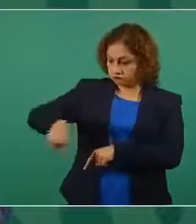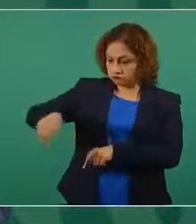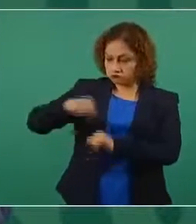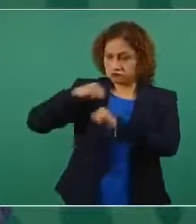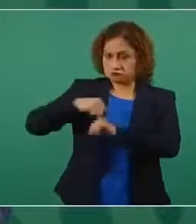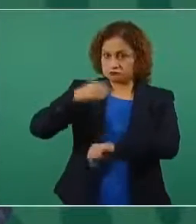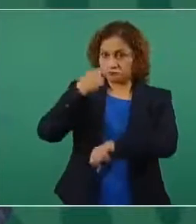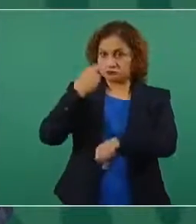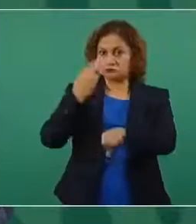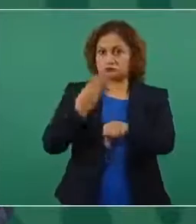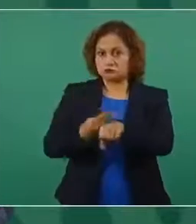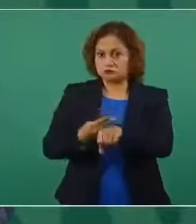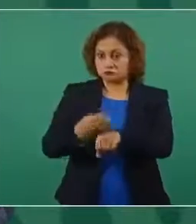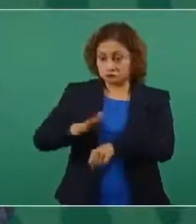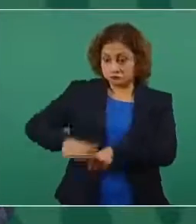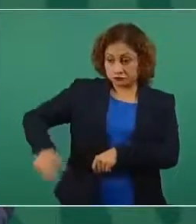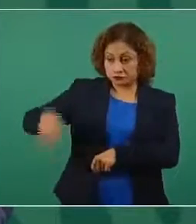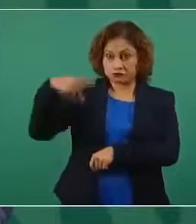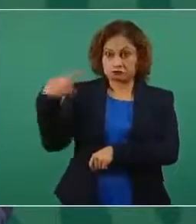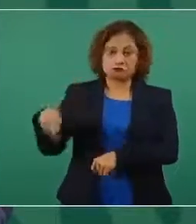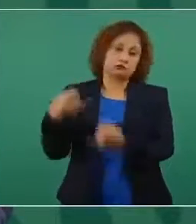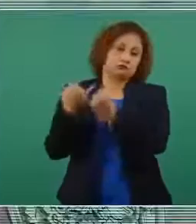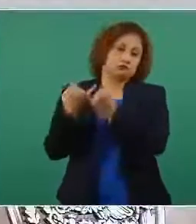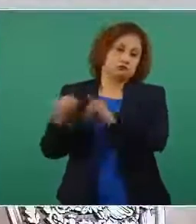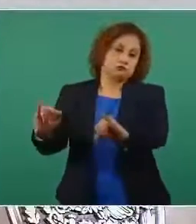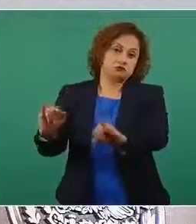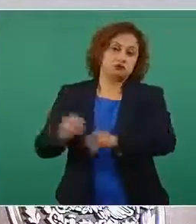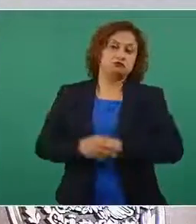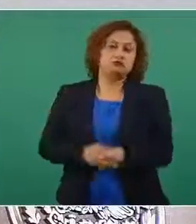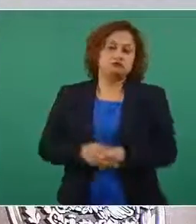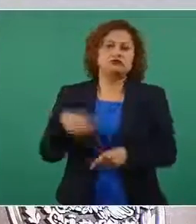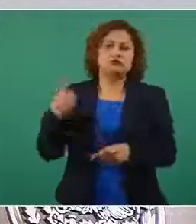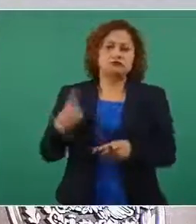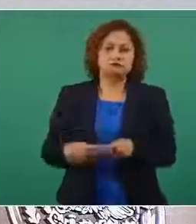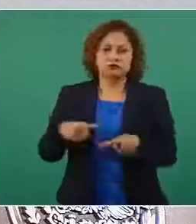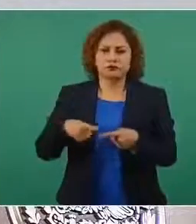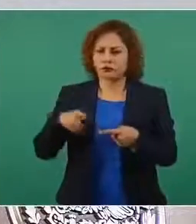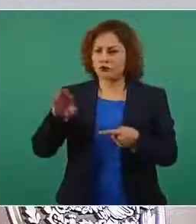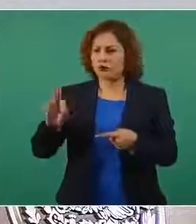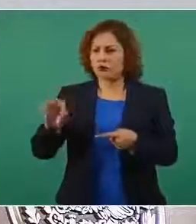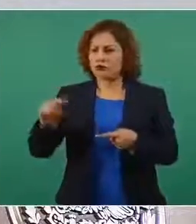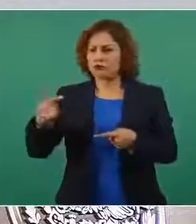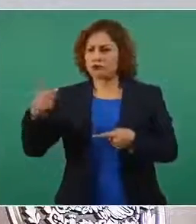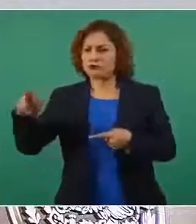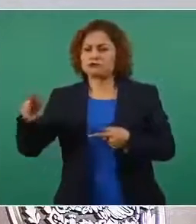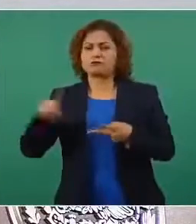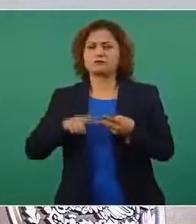con organismos autónomos independientes, la Fiscalía, el Poder Judicial,